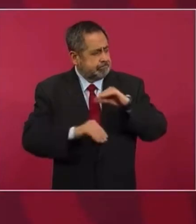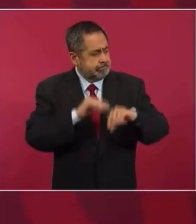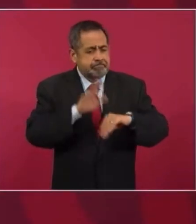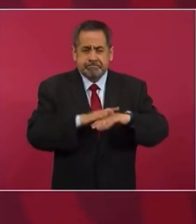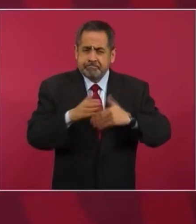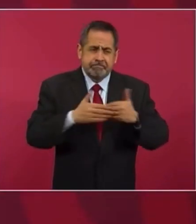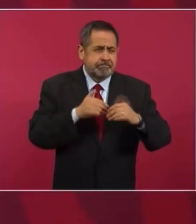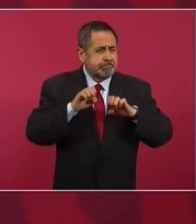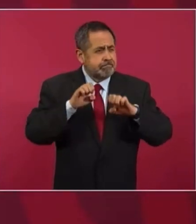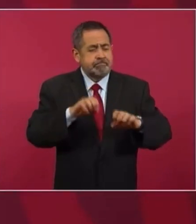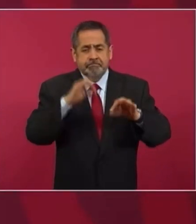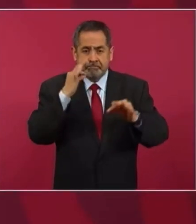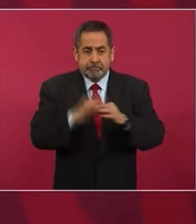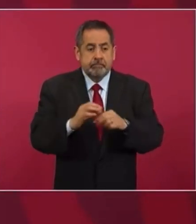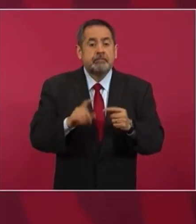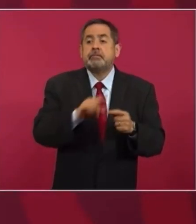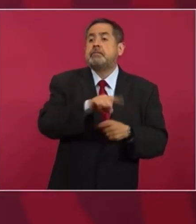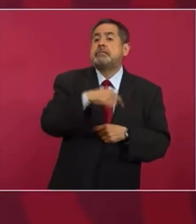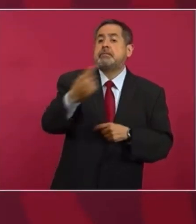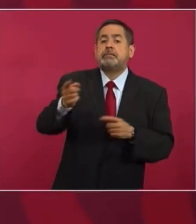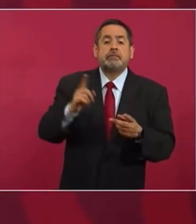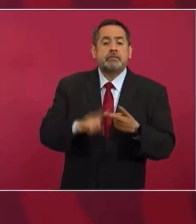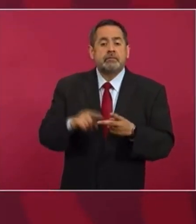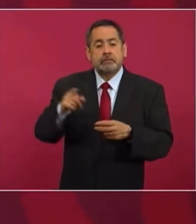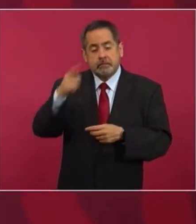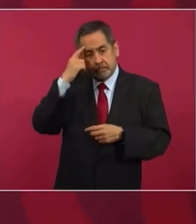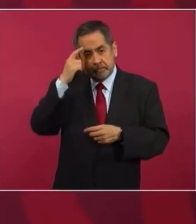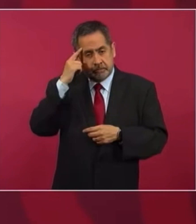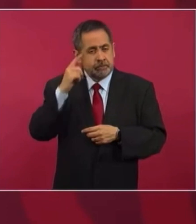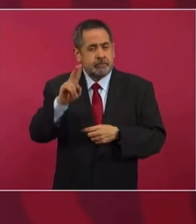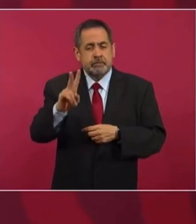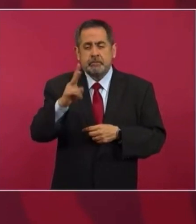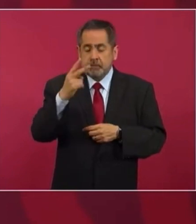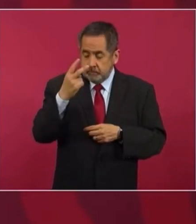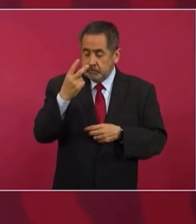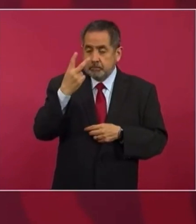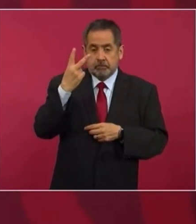va a estar terminada la nueva refinería de Dos Bocas,